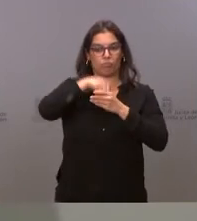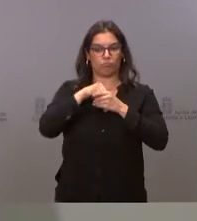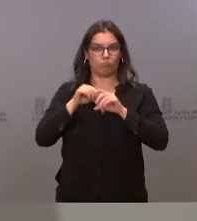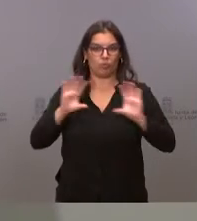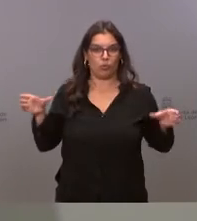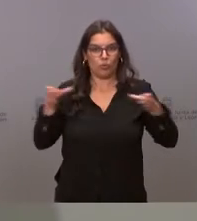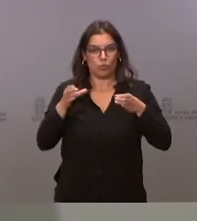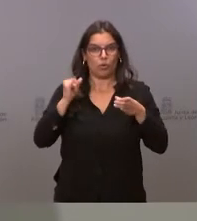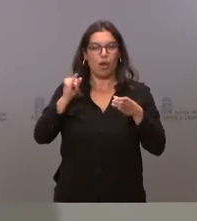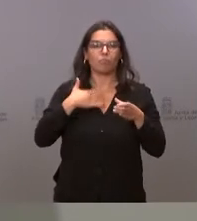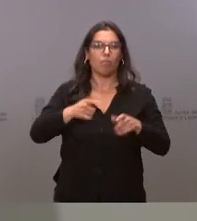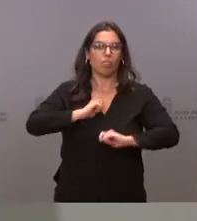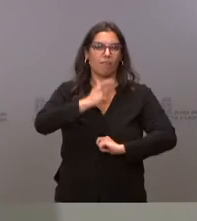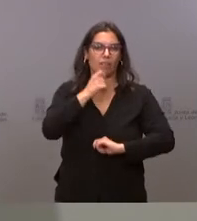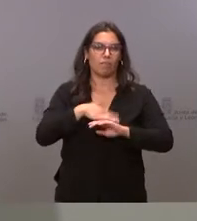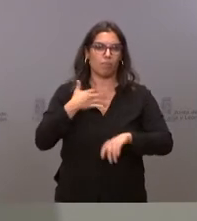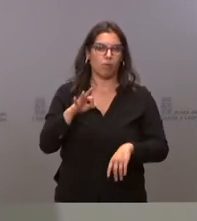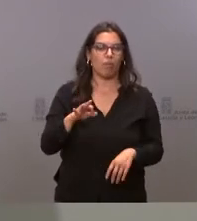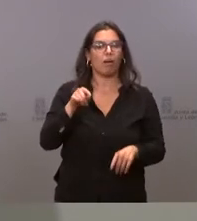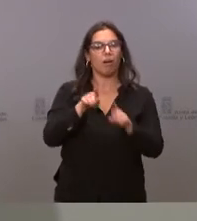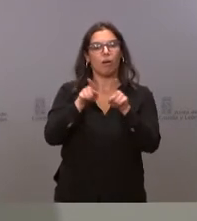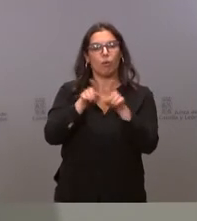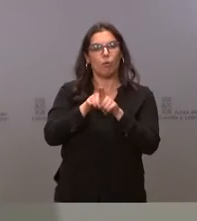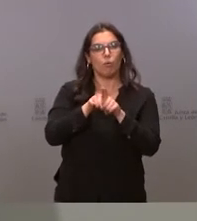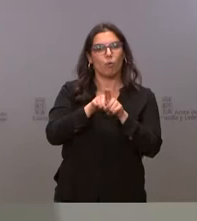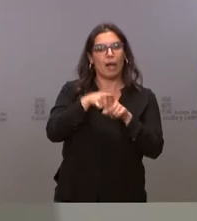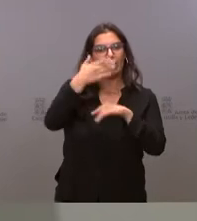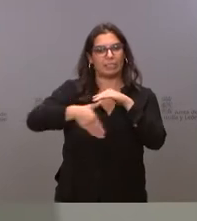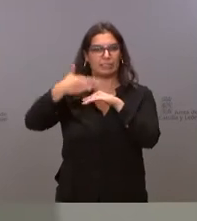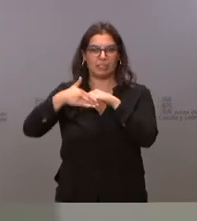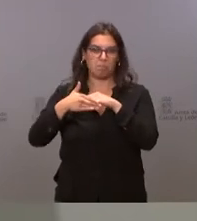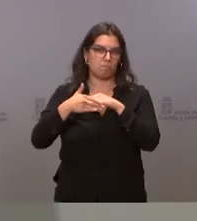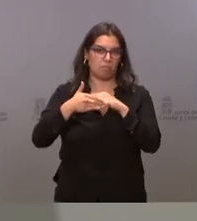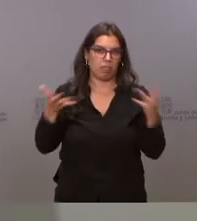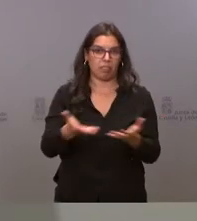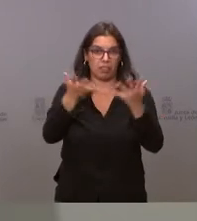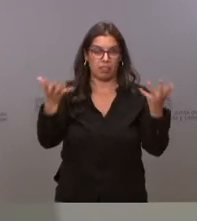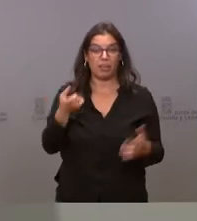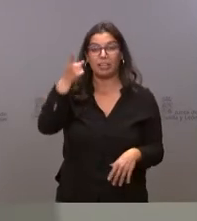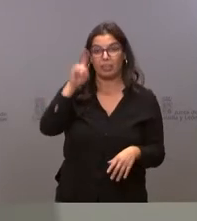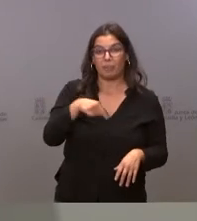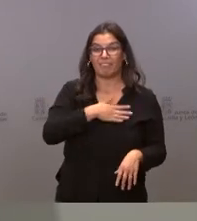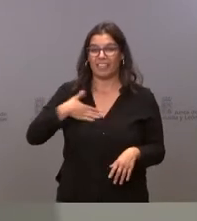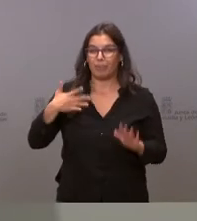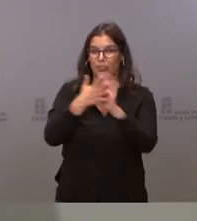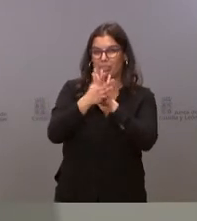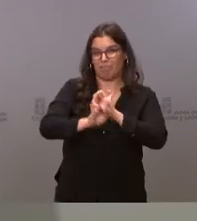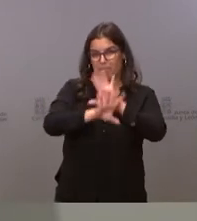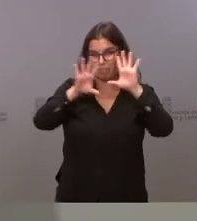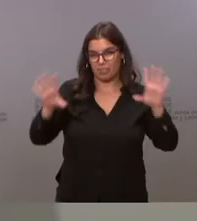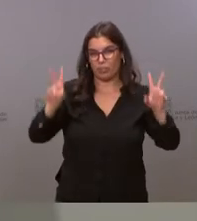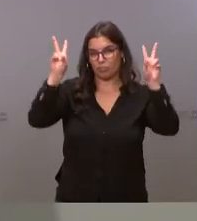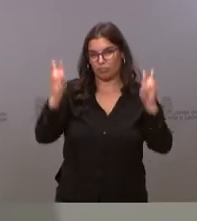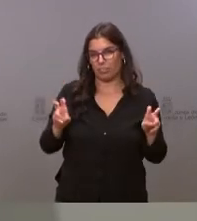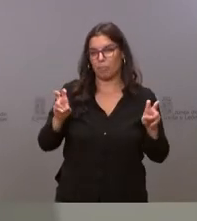mantener este bajo nivel de restricciones sobre el que también queremos hacer alguna aclaración sobre las